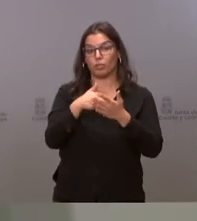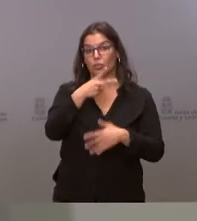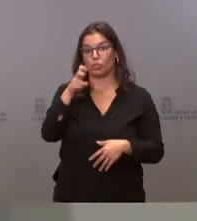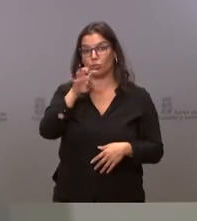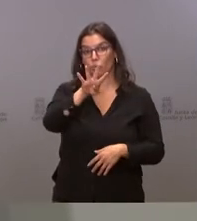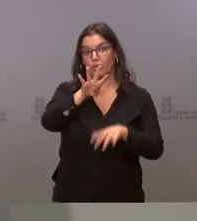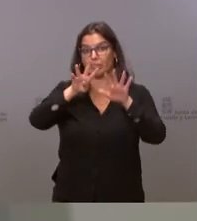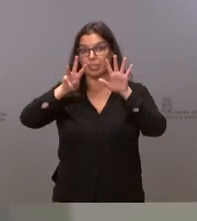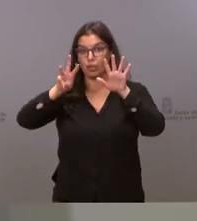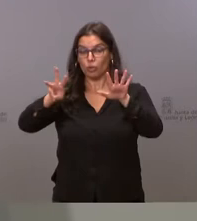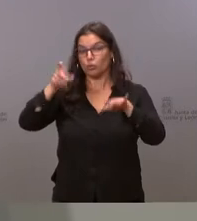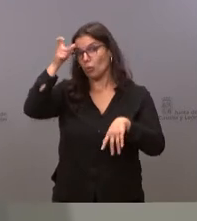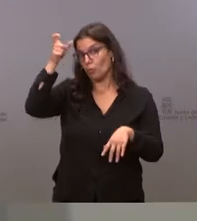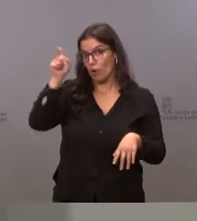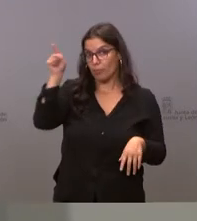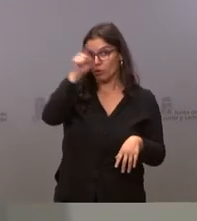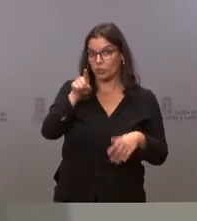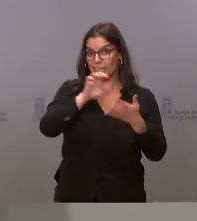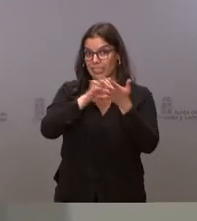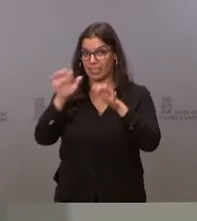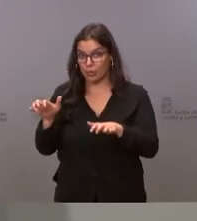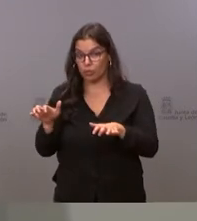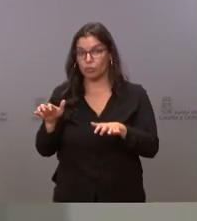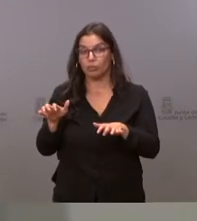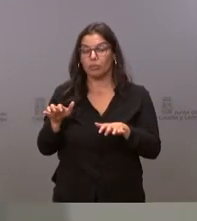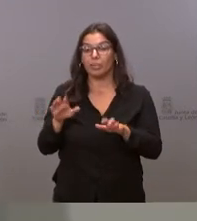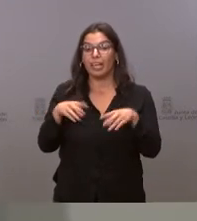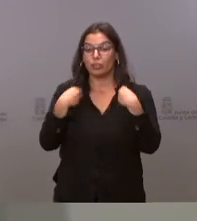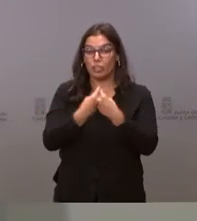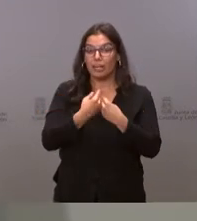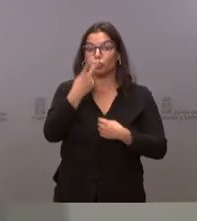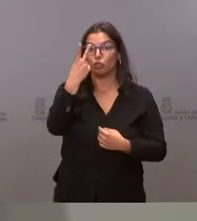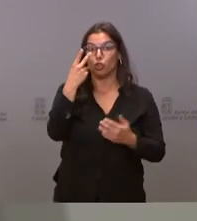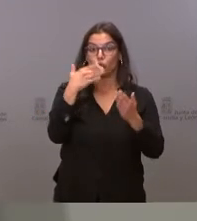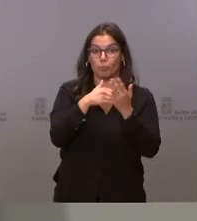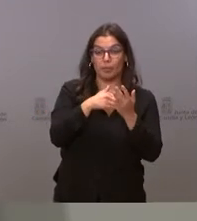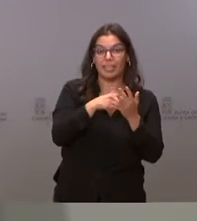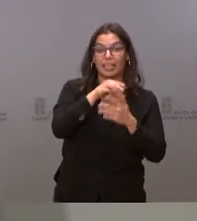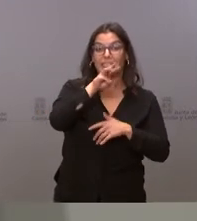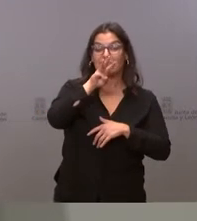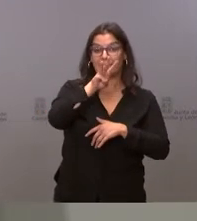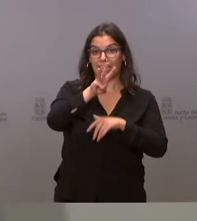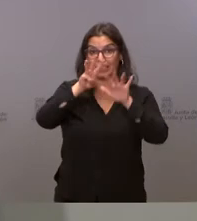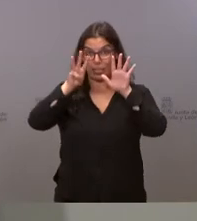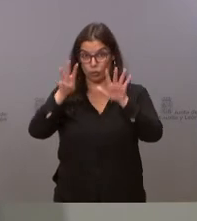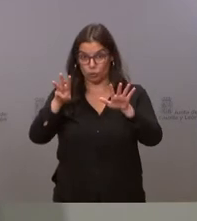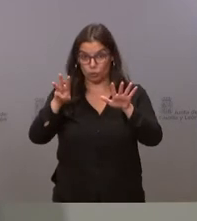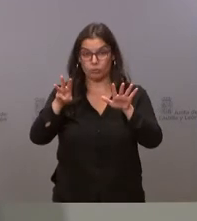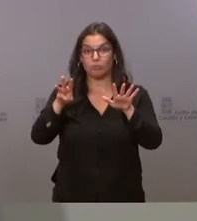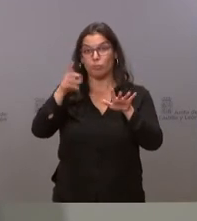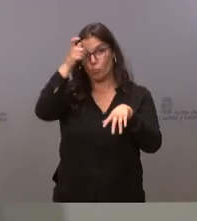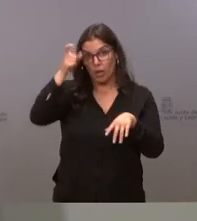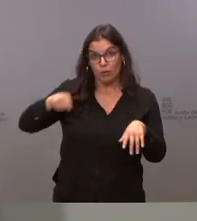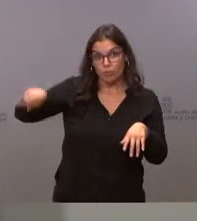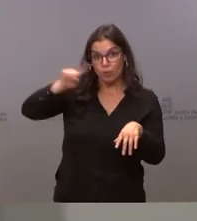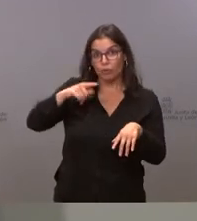municipios de Castilla y León, concretamente 2.038, de esos 2.248, tienen